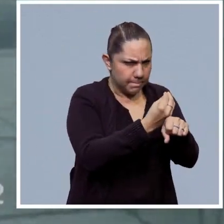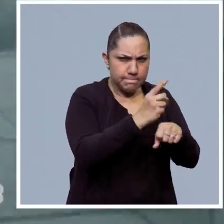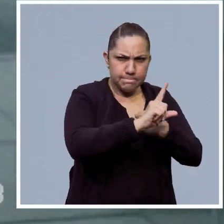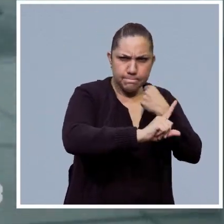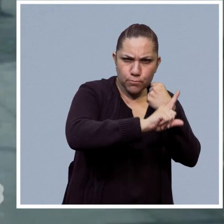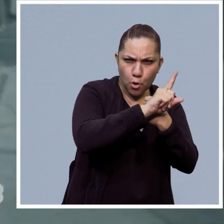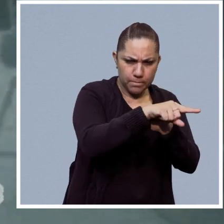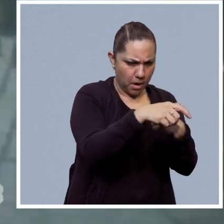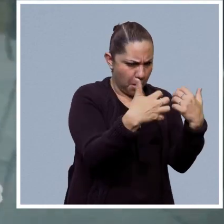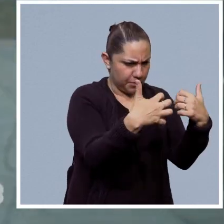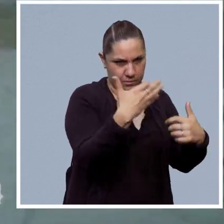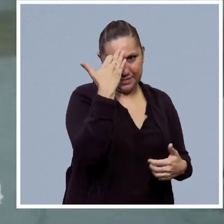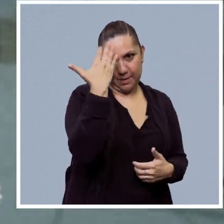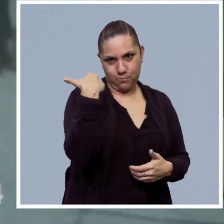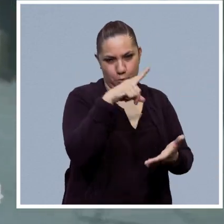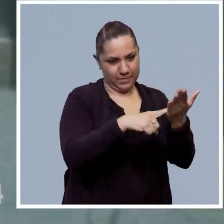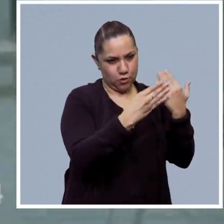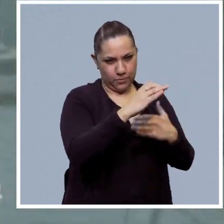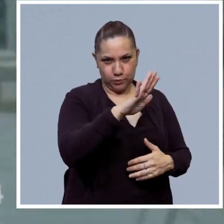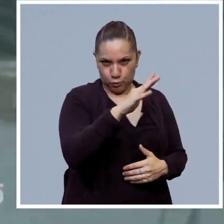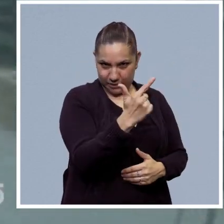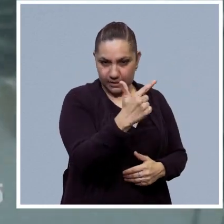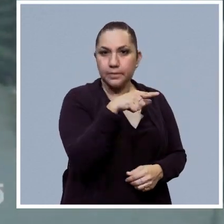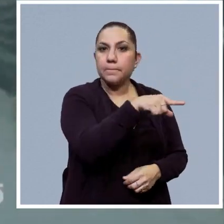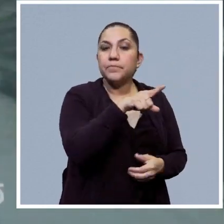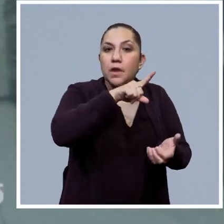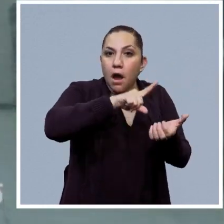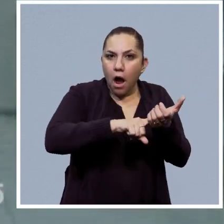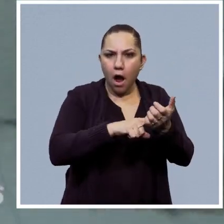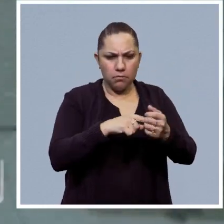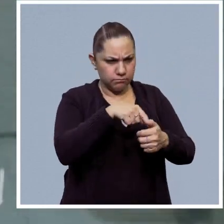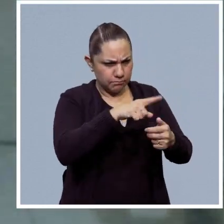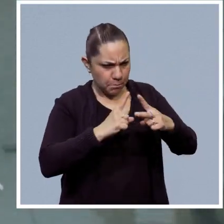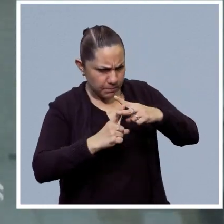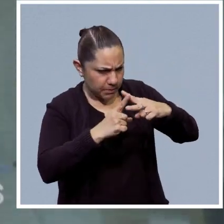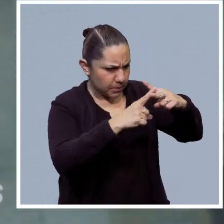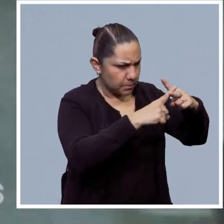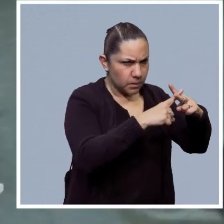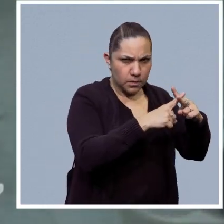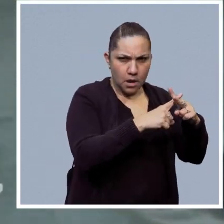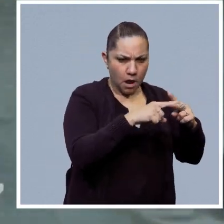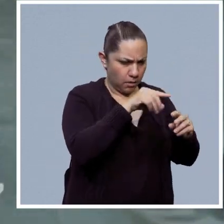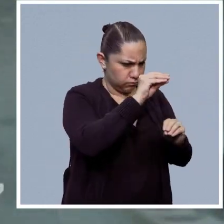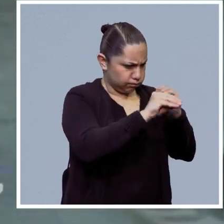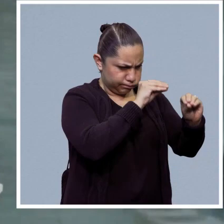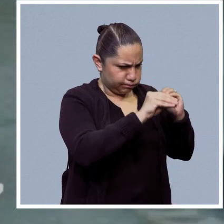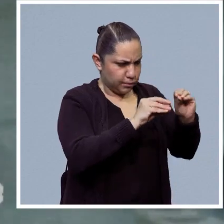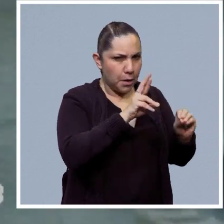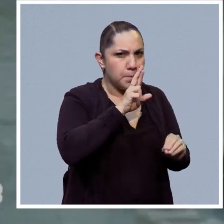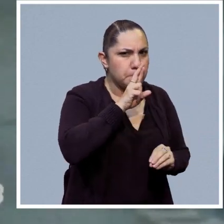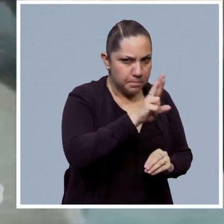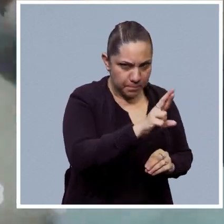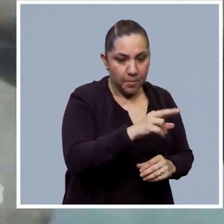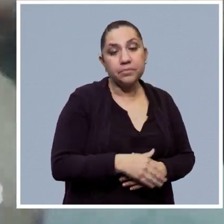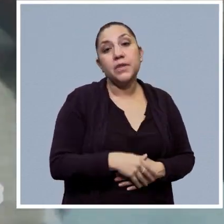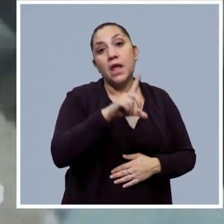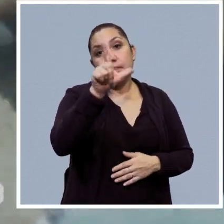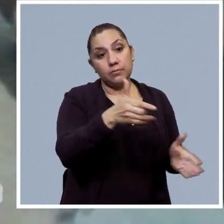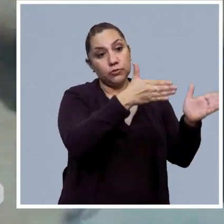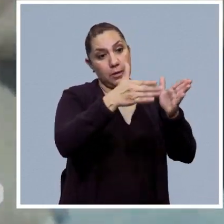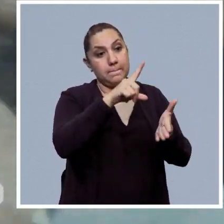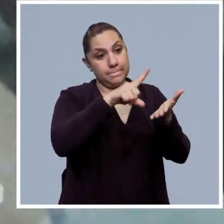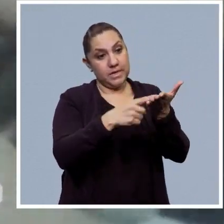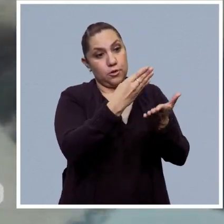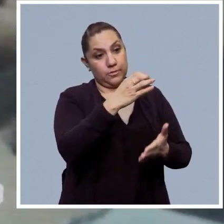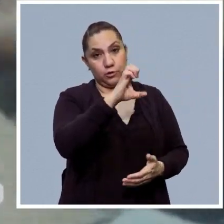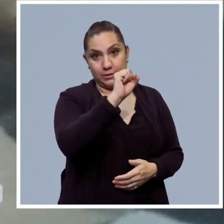General Problem Solver de 1957, un programa que intentaba resolver problemas lógicos generales. O